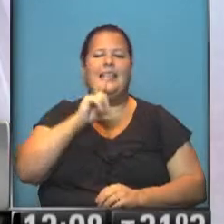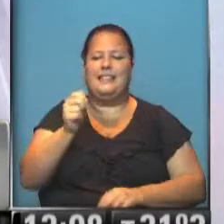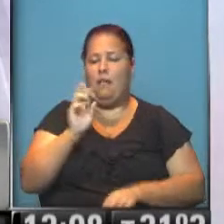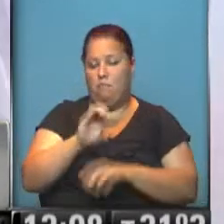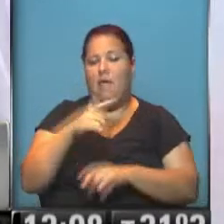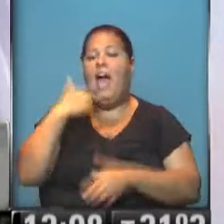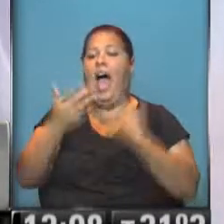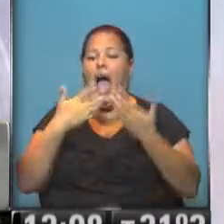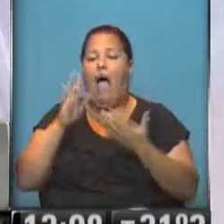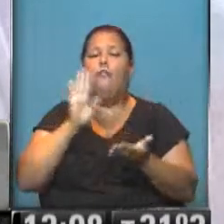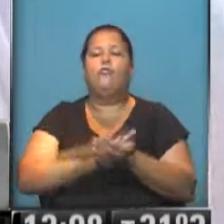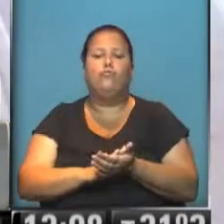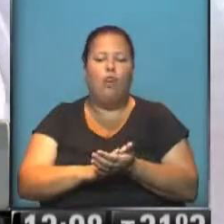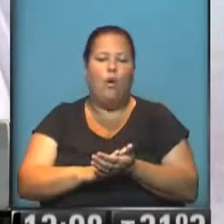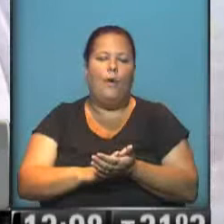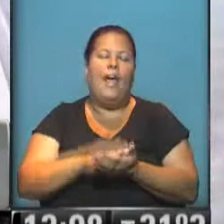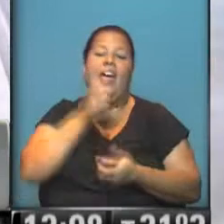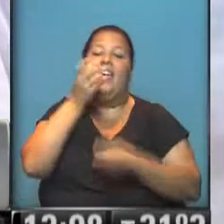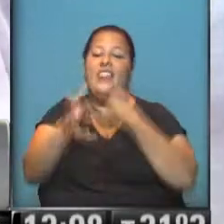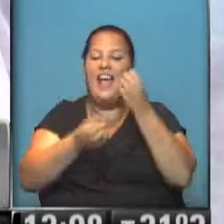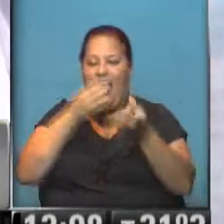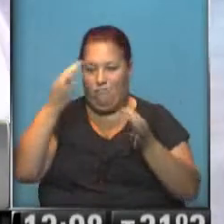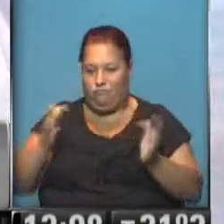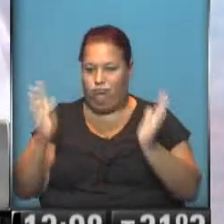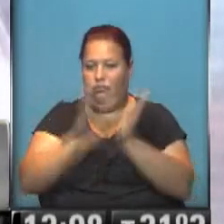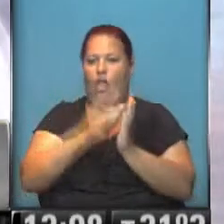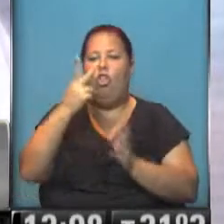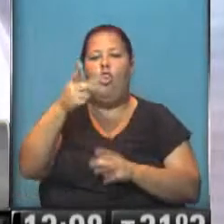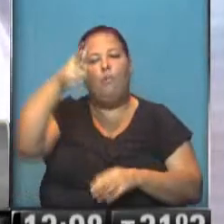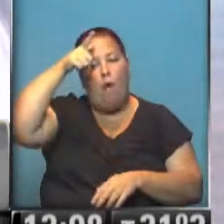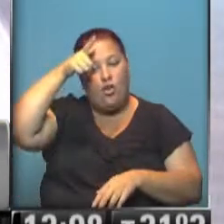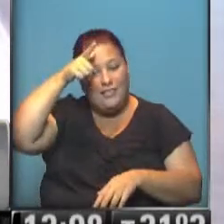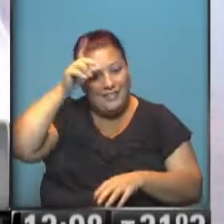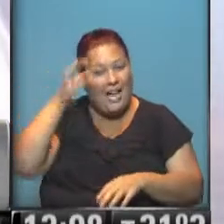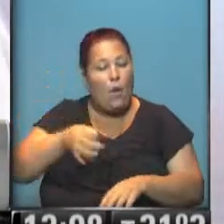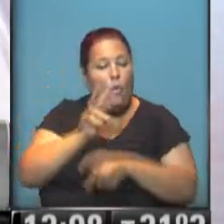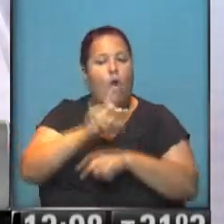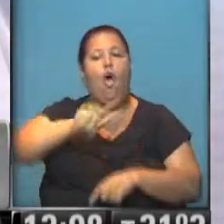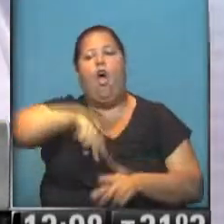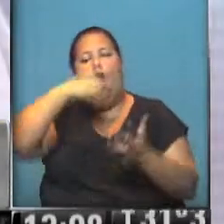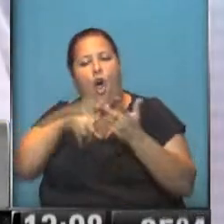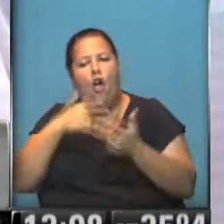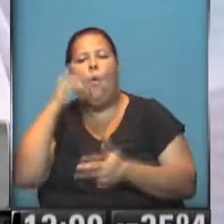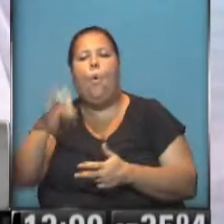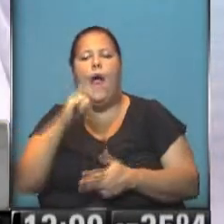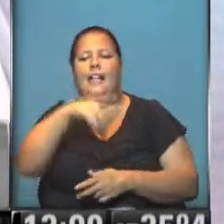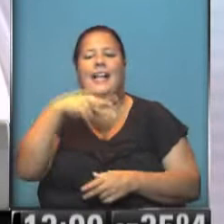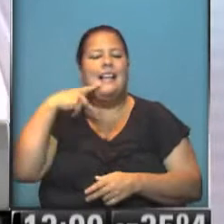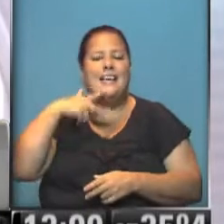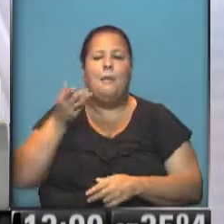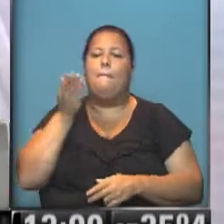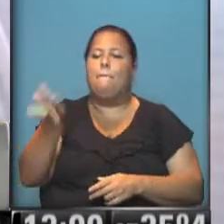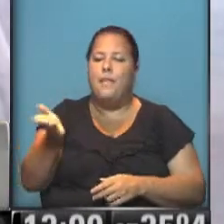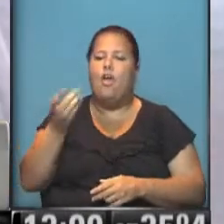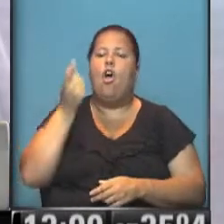la declaración, mejor dicho, de dos custodios y de un tercero que cuenta que el doctor Nisman le había